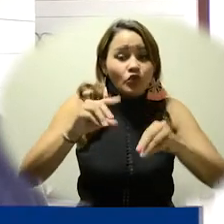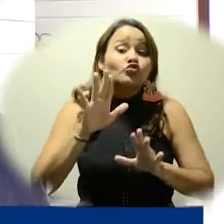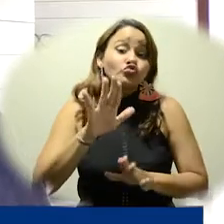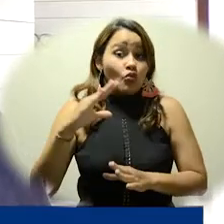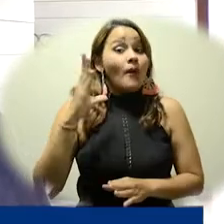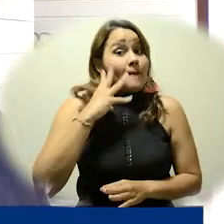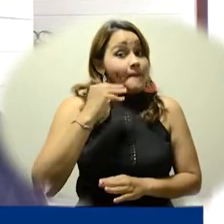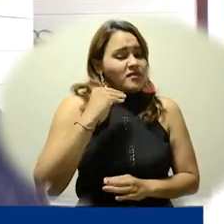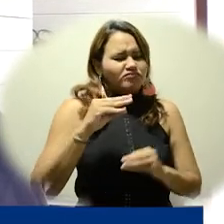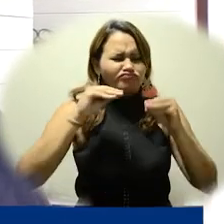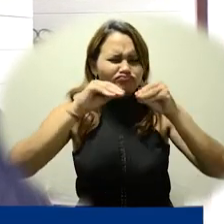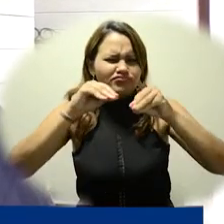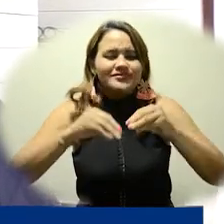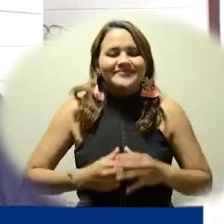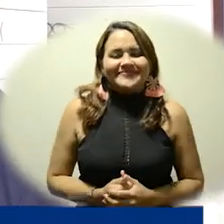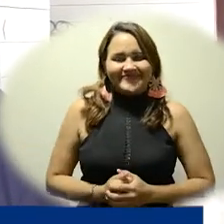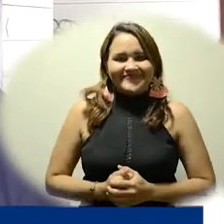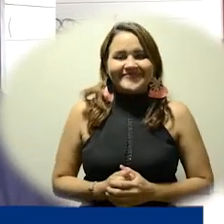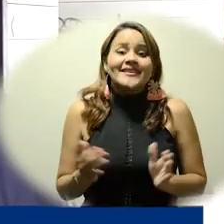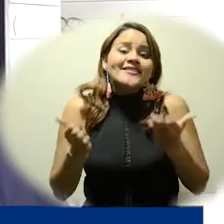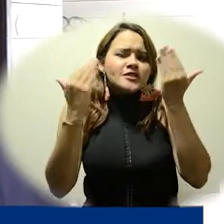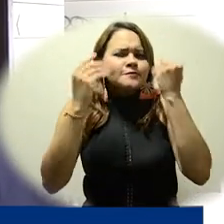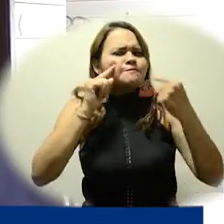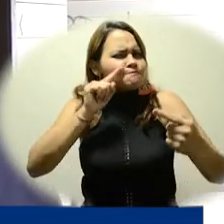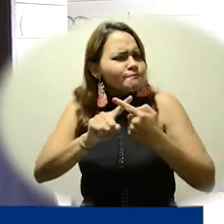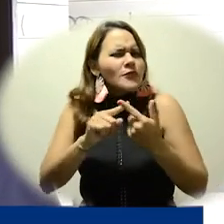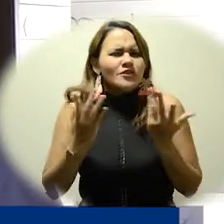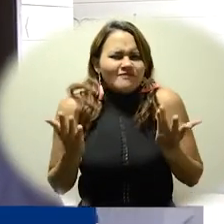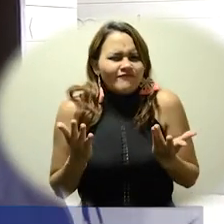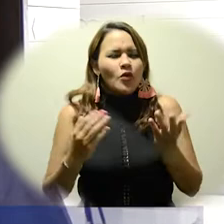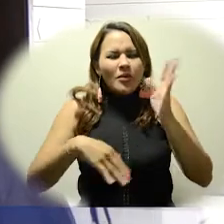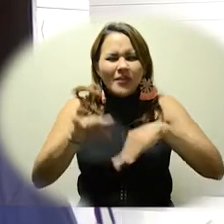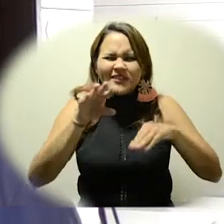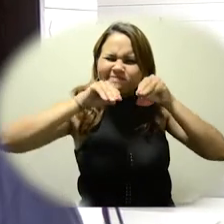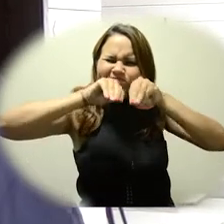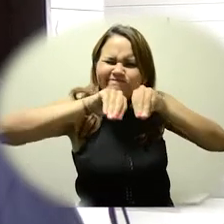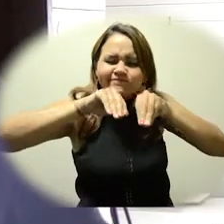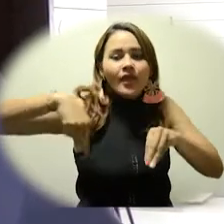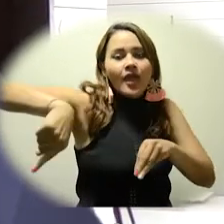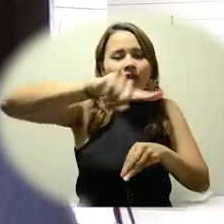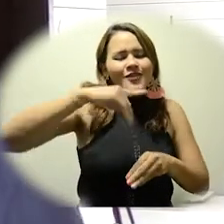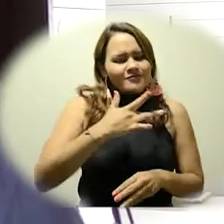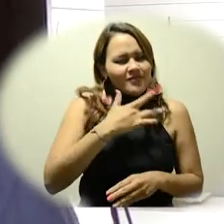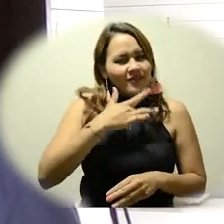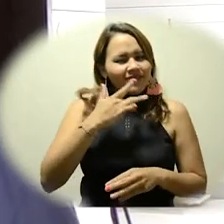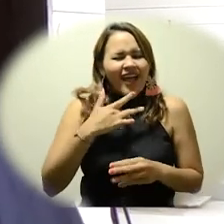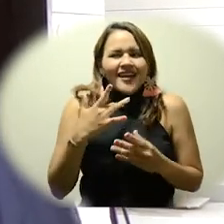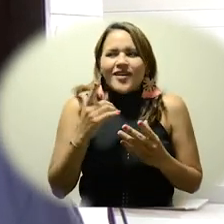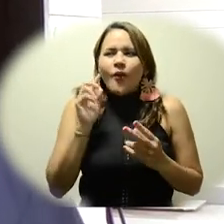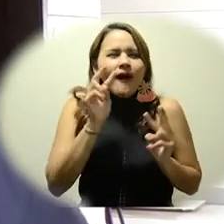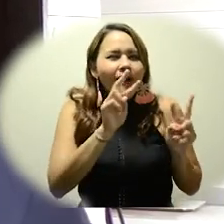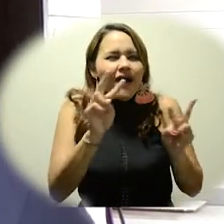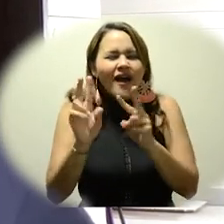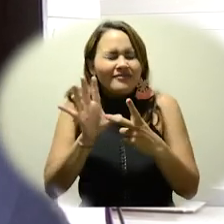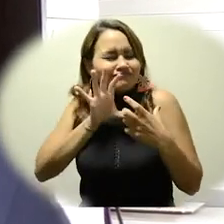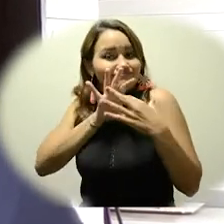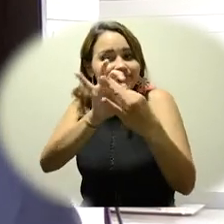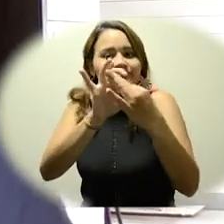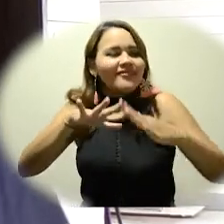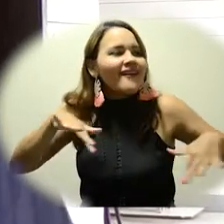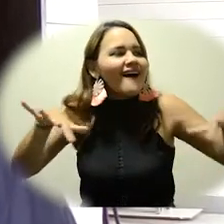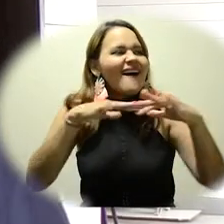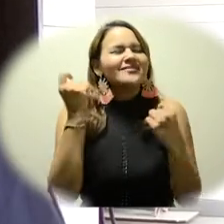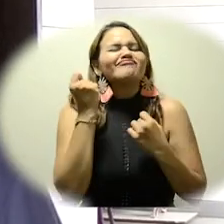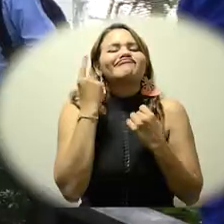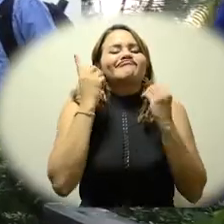ya aquí en Aracataca y en la región Macondo tengan mucha conexión con el lugar directamente como para lograr